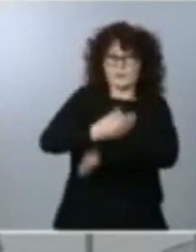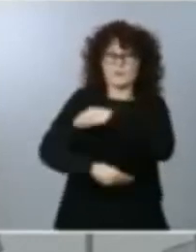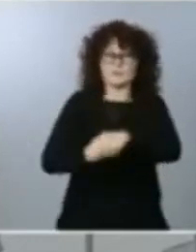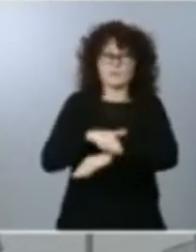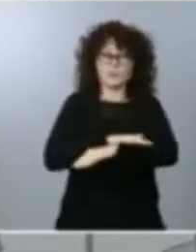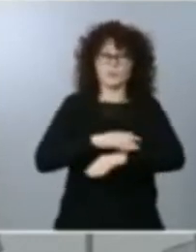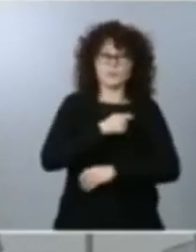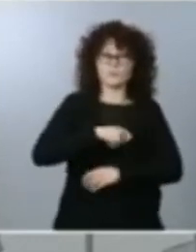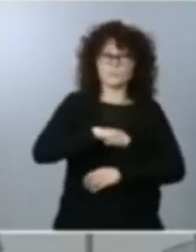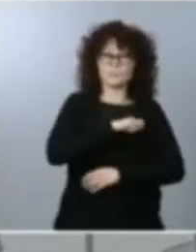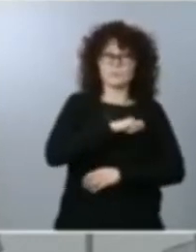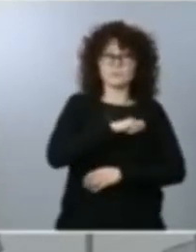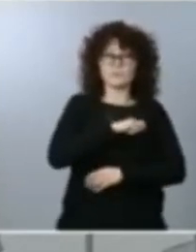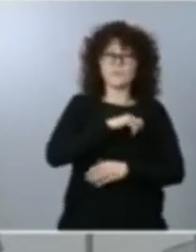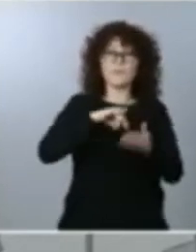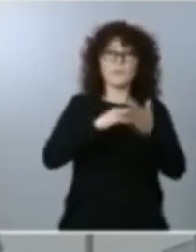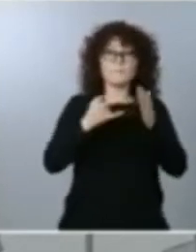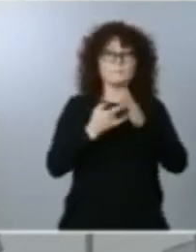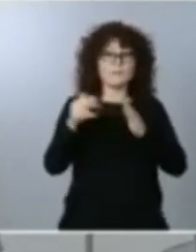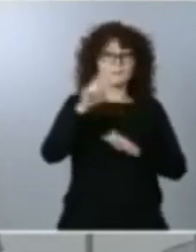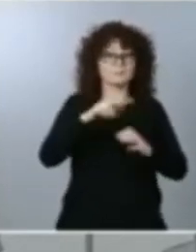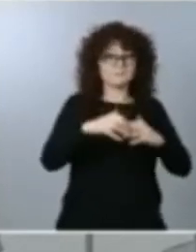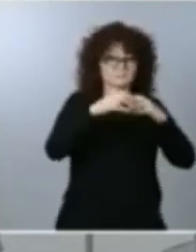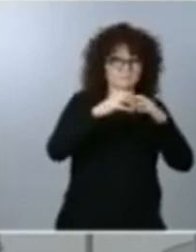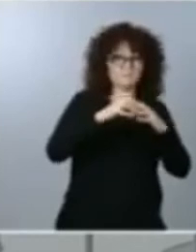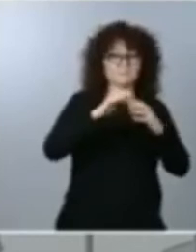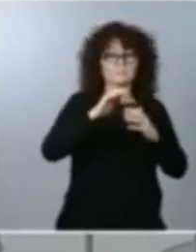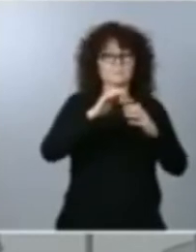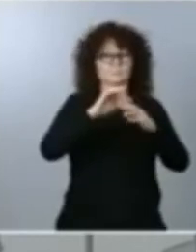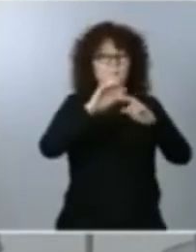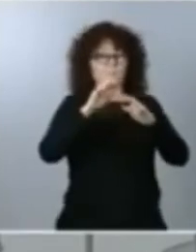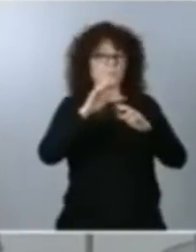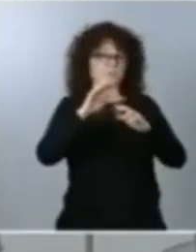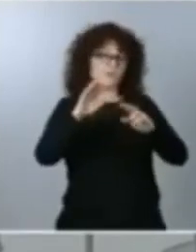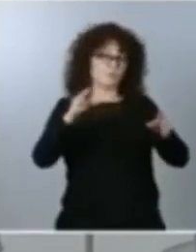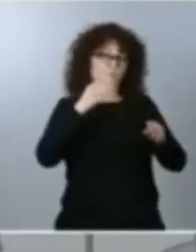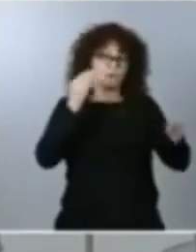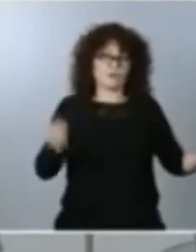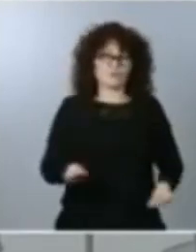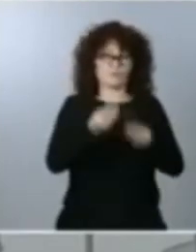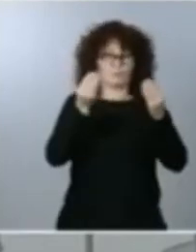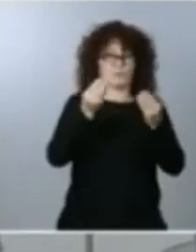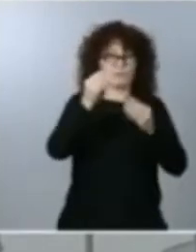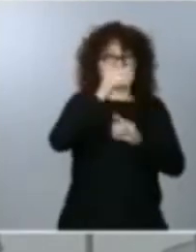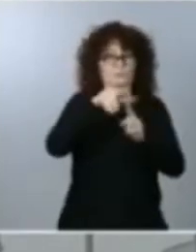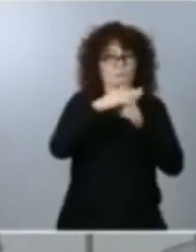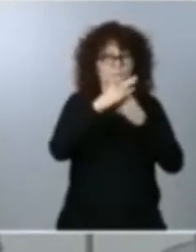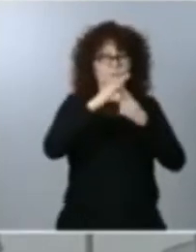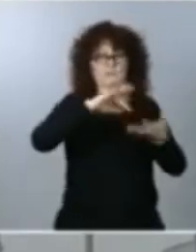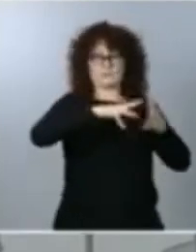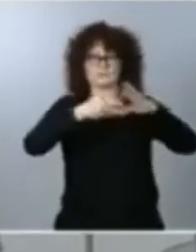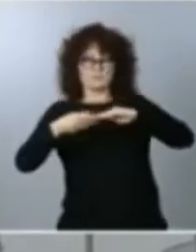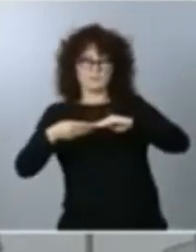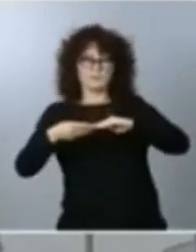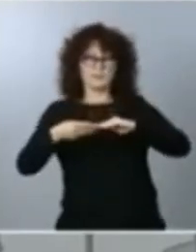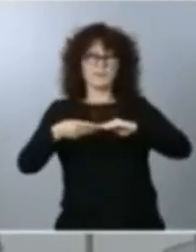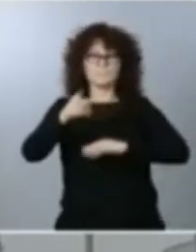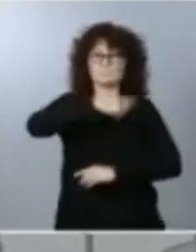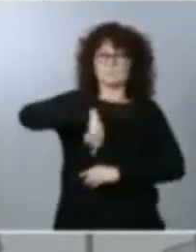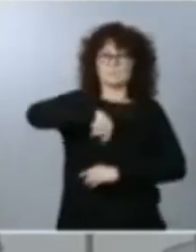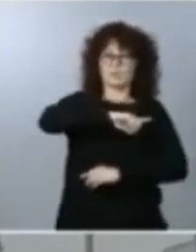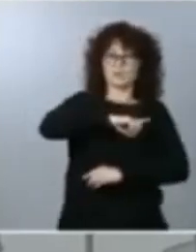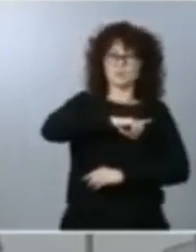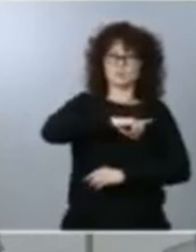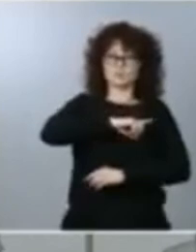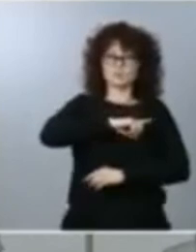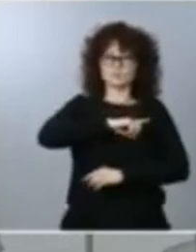ese plan de recuperación transformación y resiliencia que creo que estamos todos llamados a abordar durante los próximos seis años la necesaria modernización